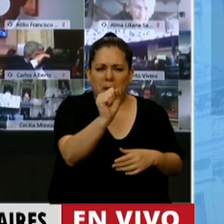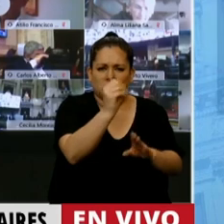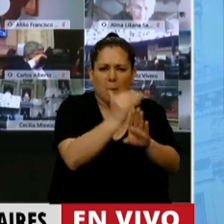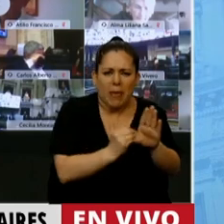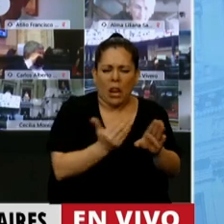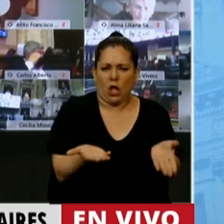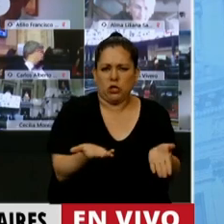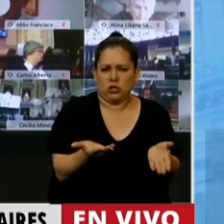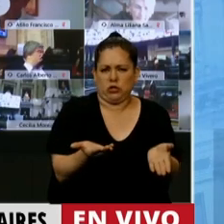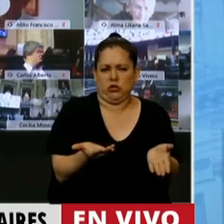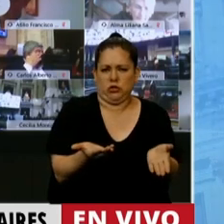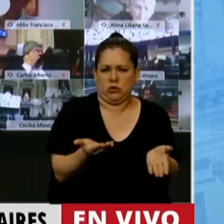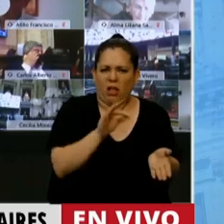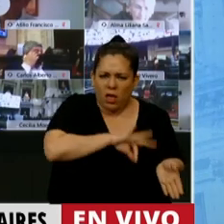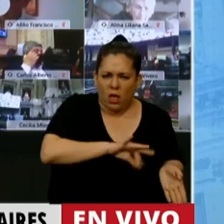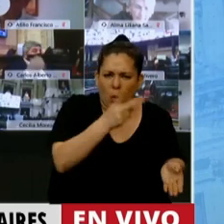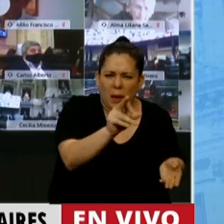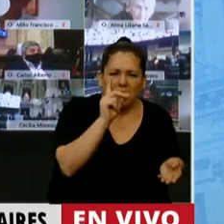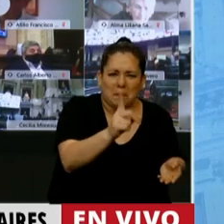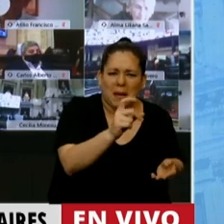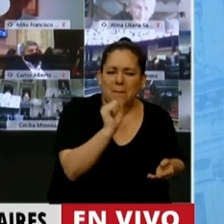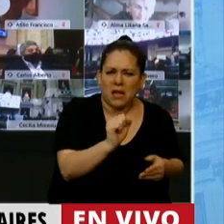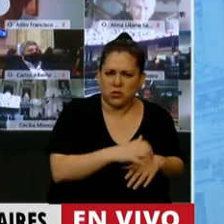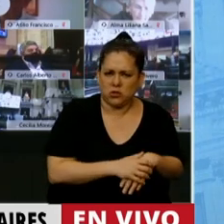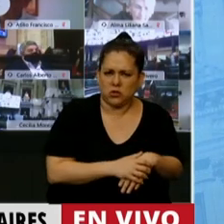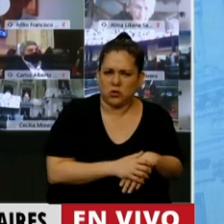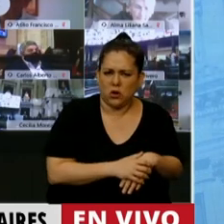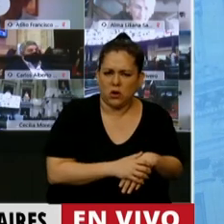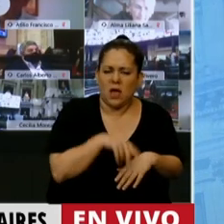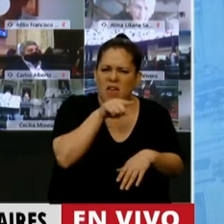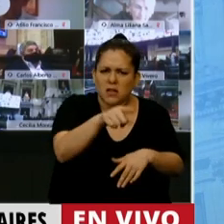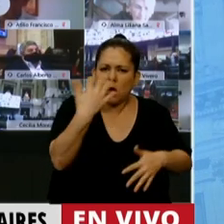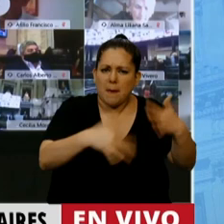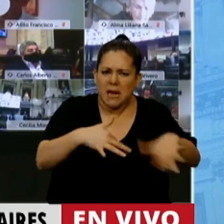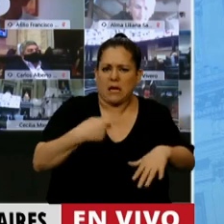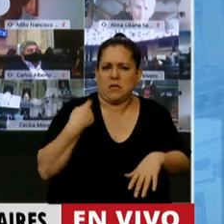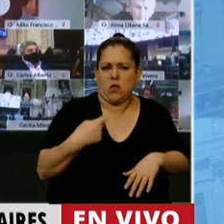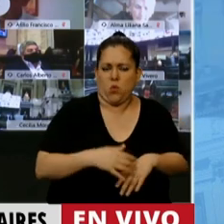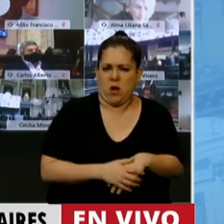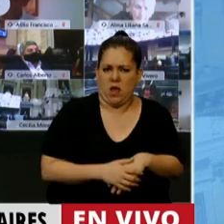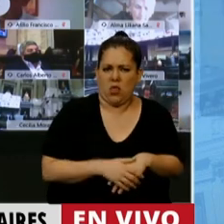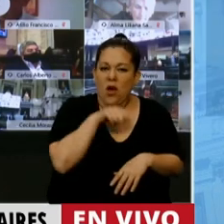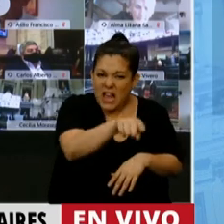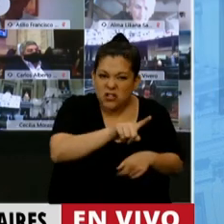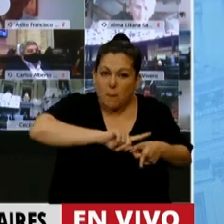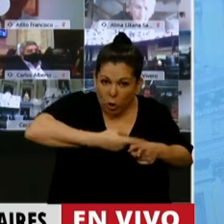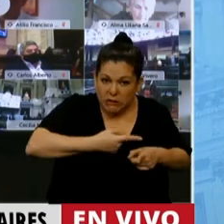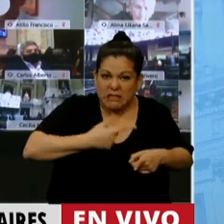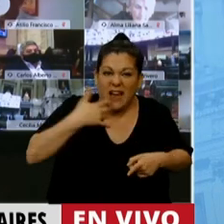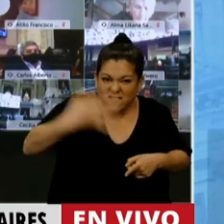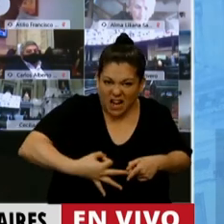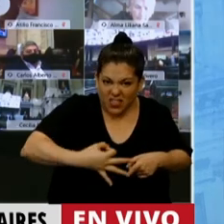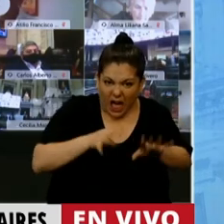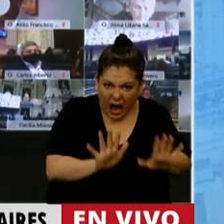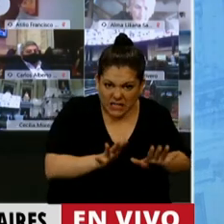o sea, un tercio de la canasta de emergencia del jubilado, eso es una política social que haya que